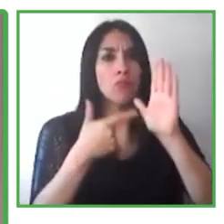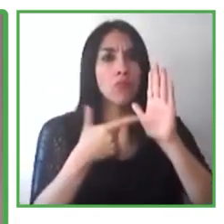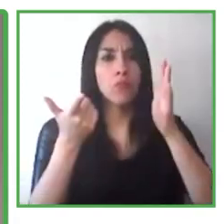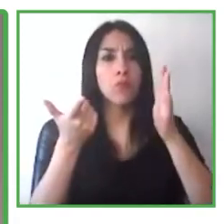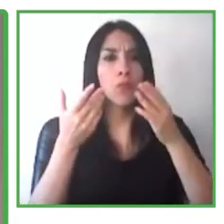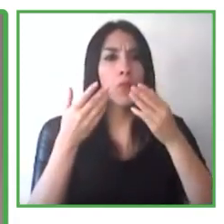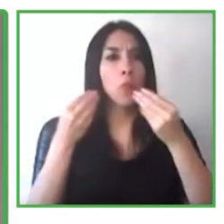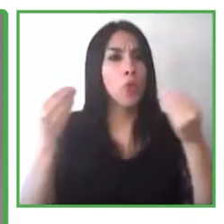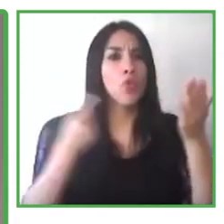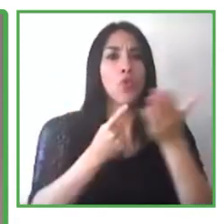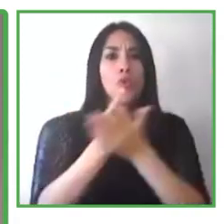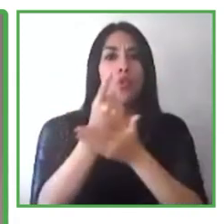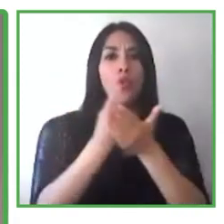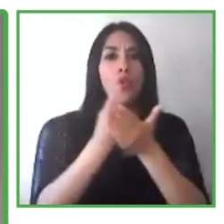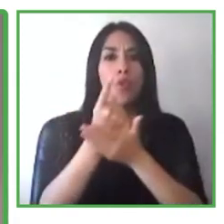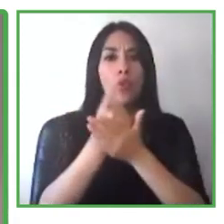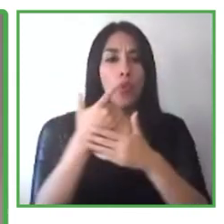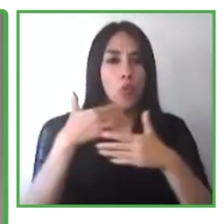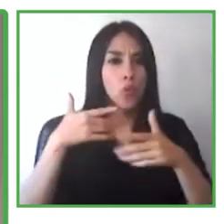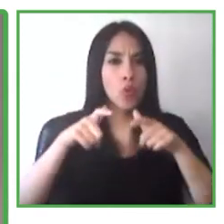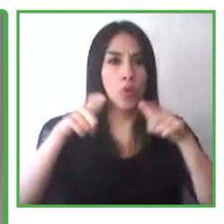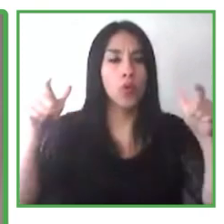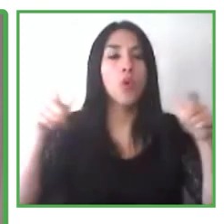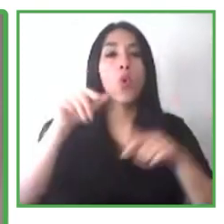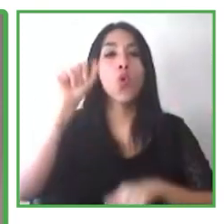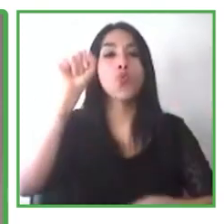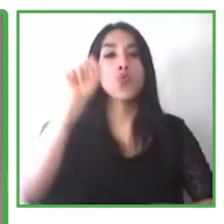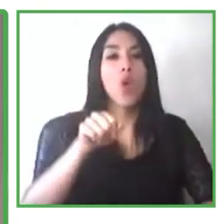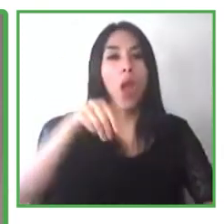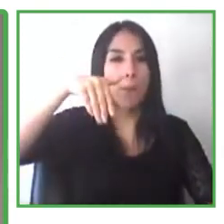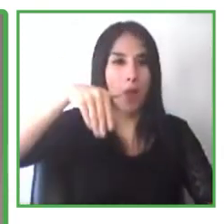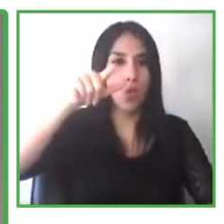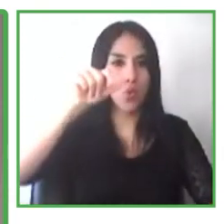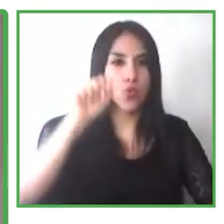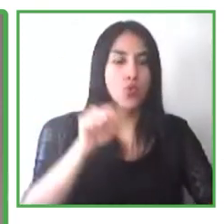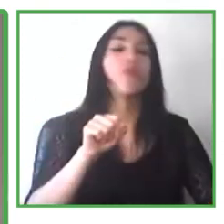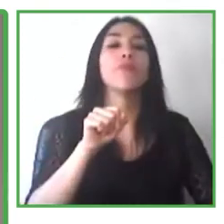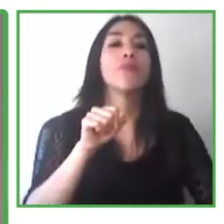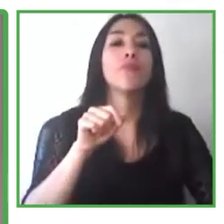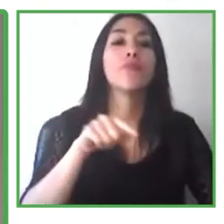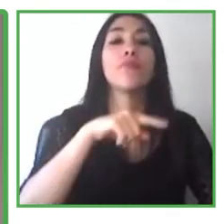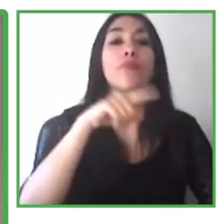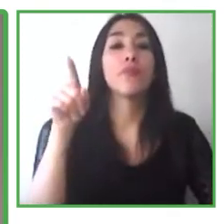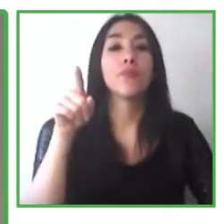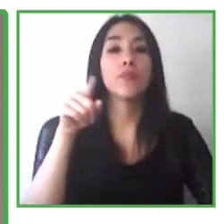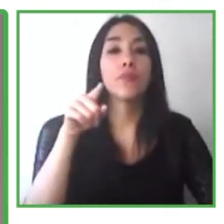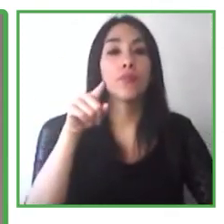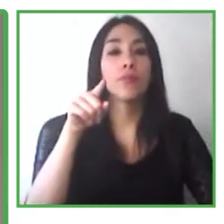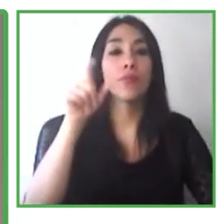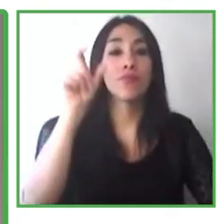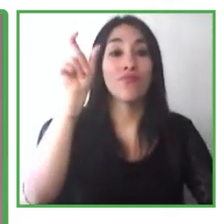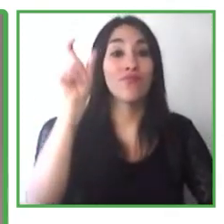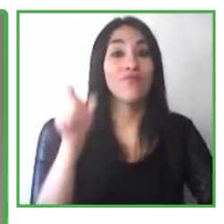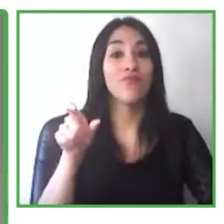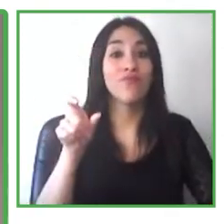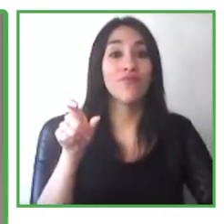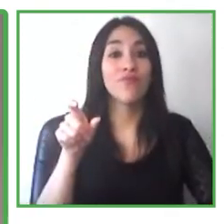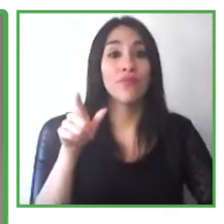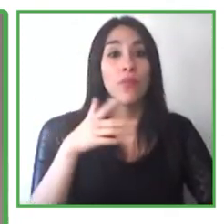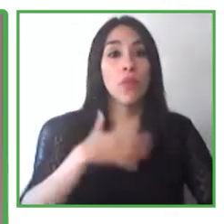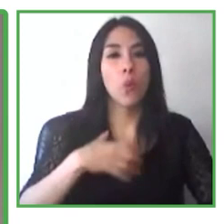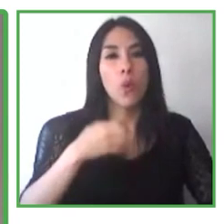escuchar a Maite, que también trabaja en Trust for the Americas. y Maite es